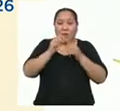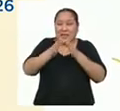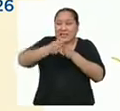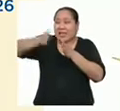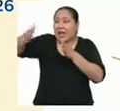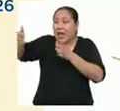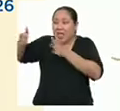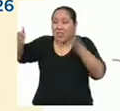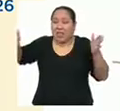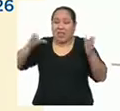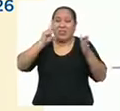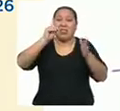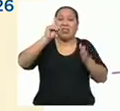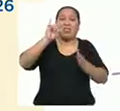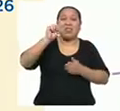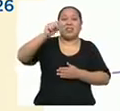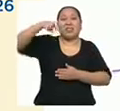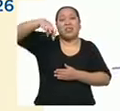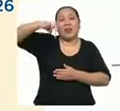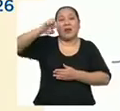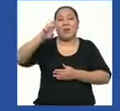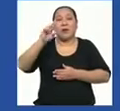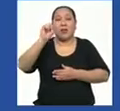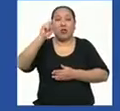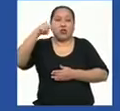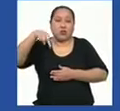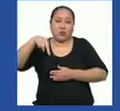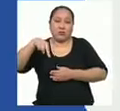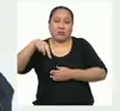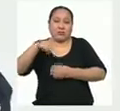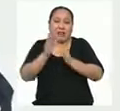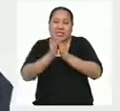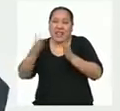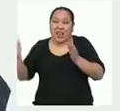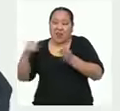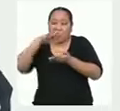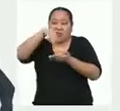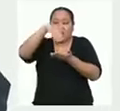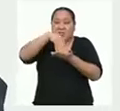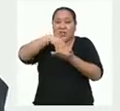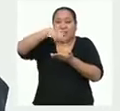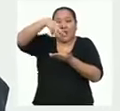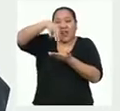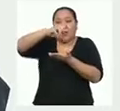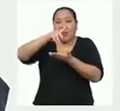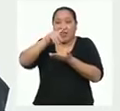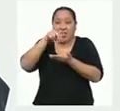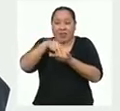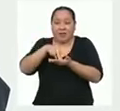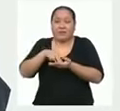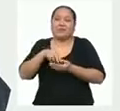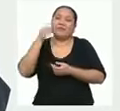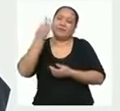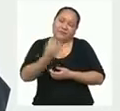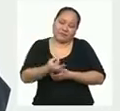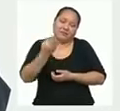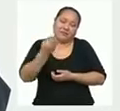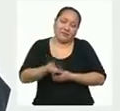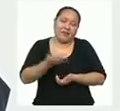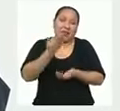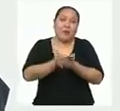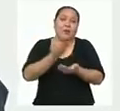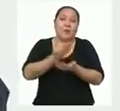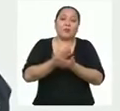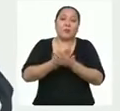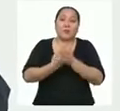que los valores de la sección B con respecto a la media. Sí, y la forma de demostrar numéricamente la